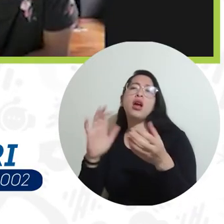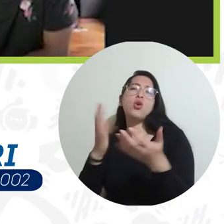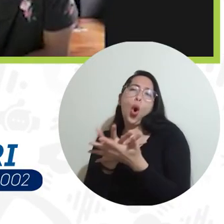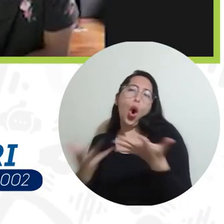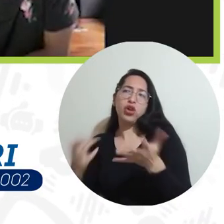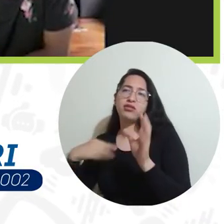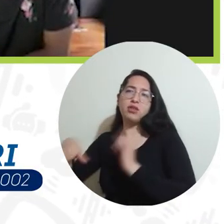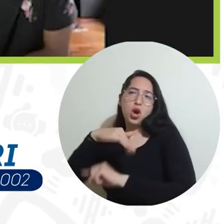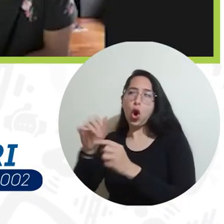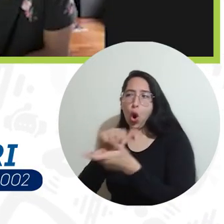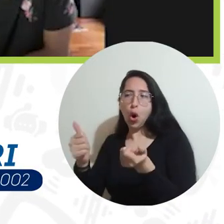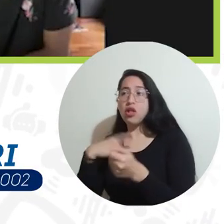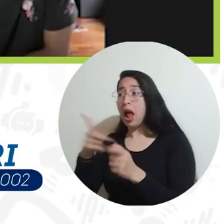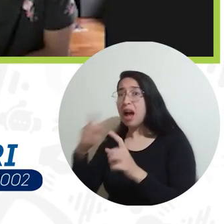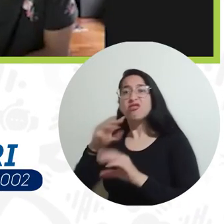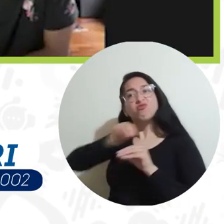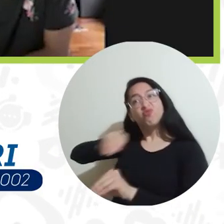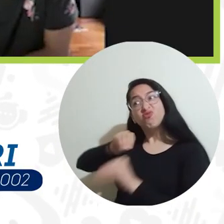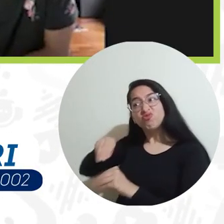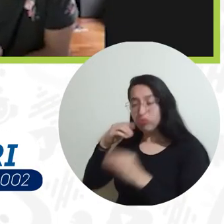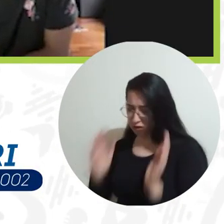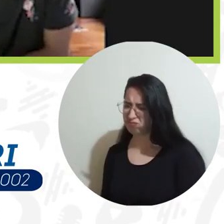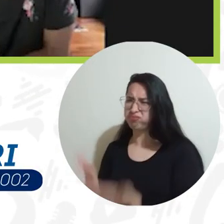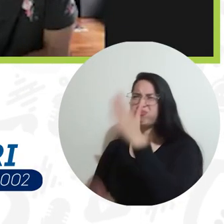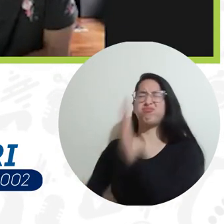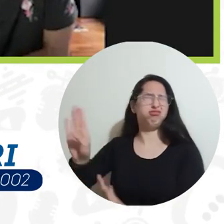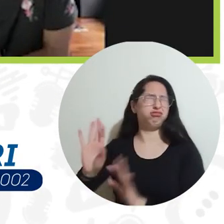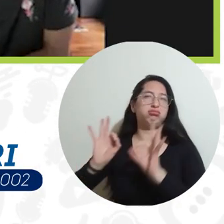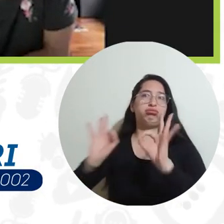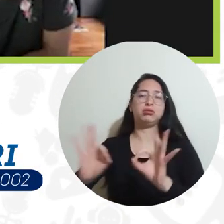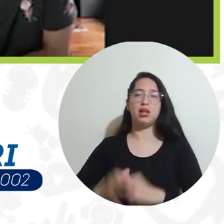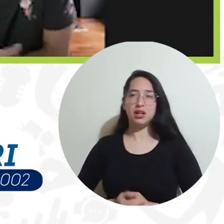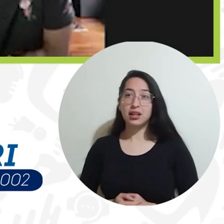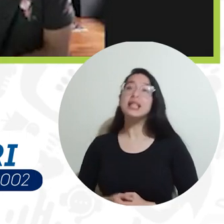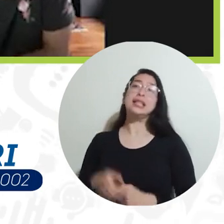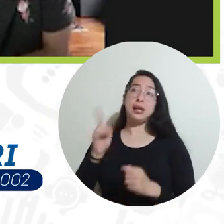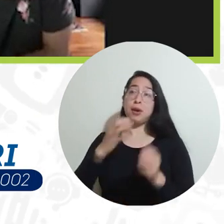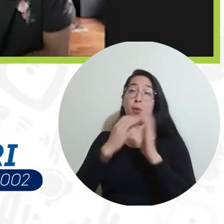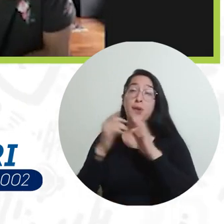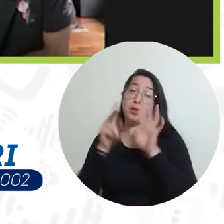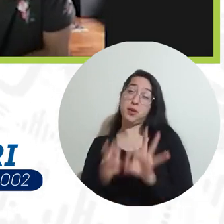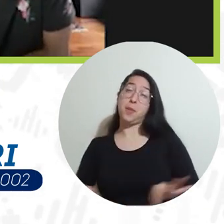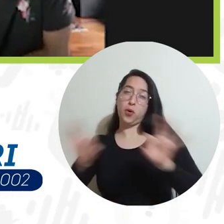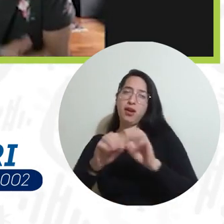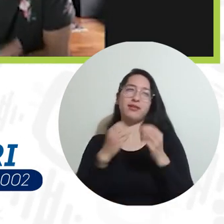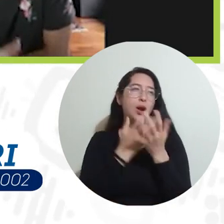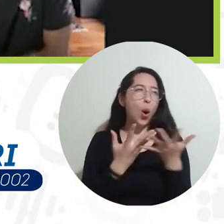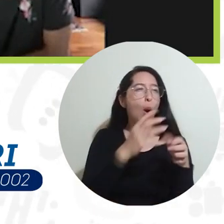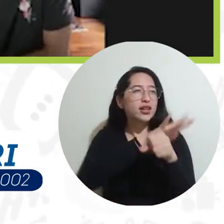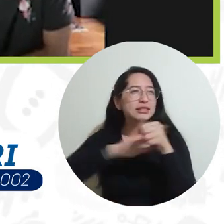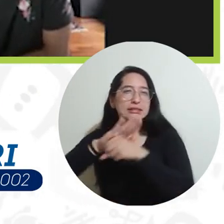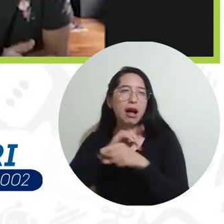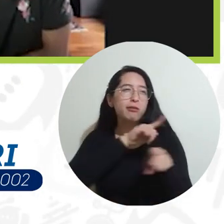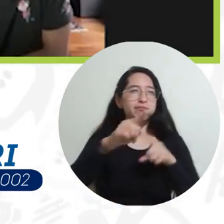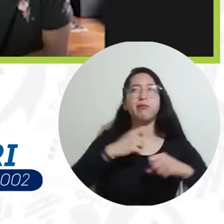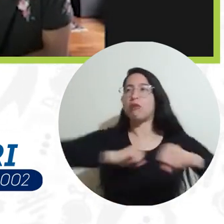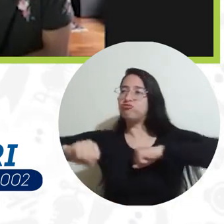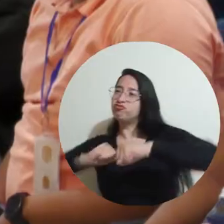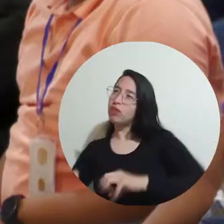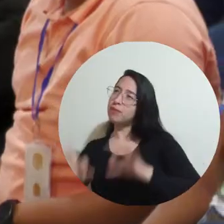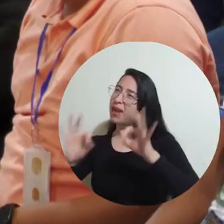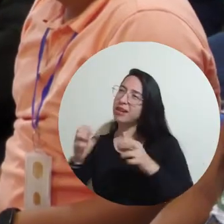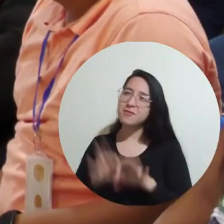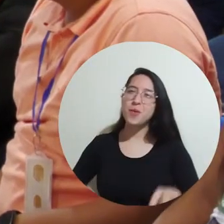Cada día hacer las cosas que se deben hacer, digo yo las cosas ordinarias de manera extraordinaria, si me hago entender, o hacer las cosas bien, ser